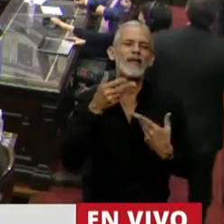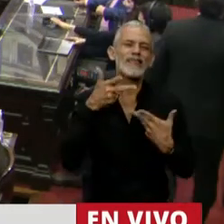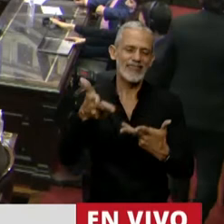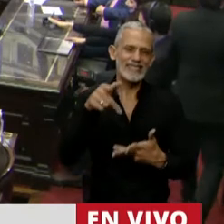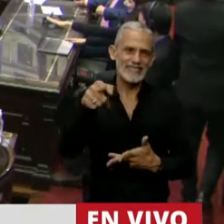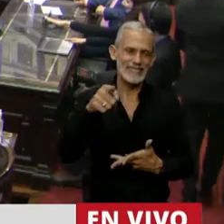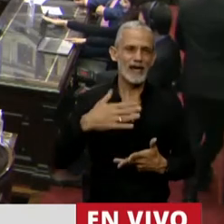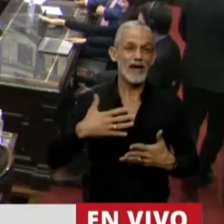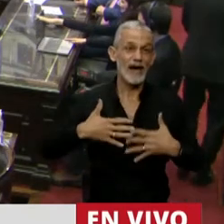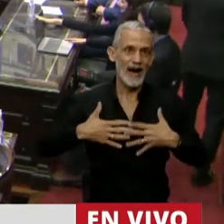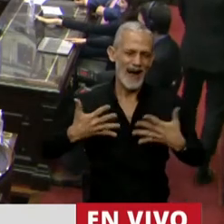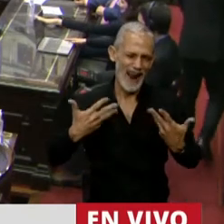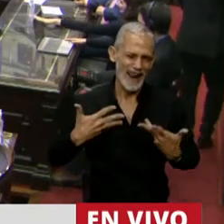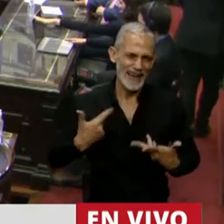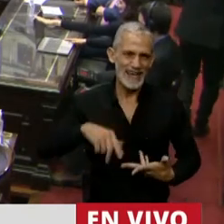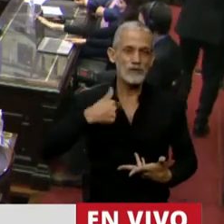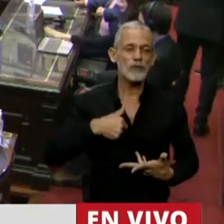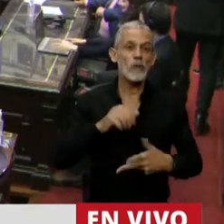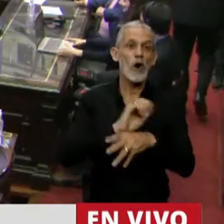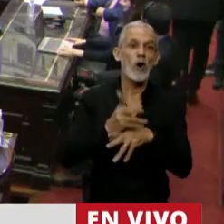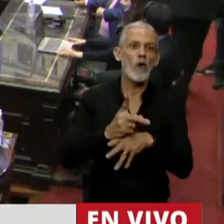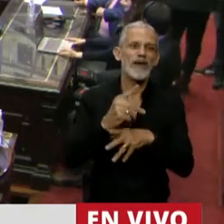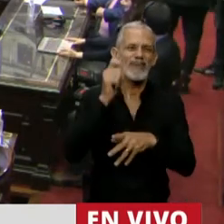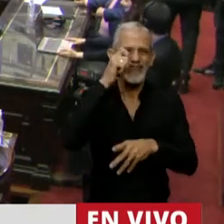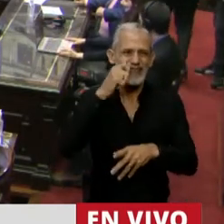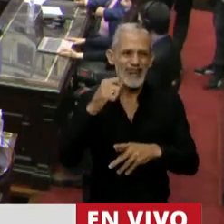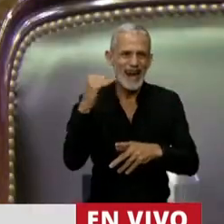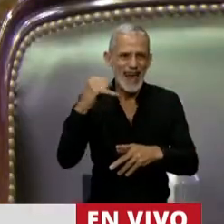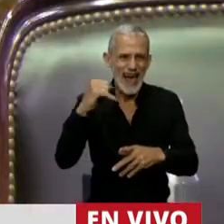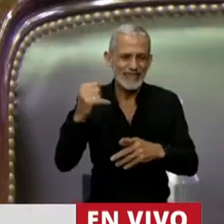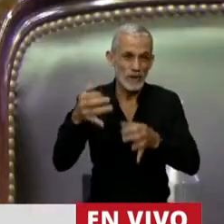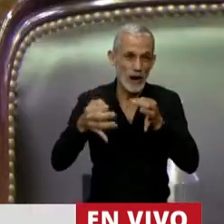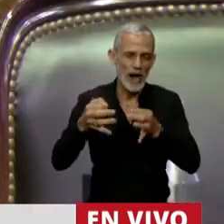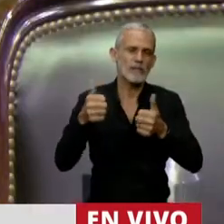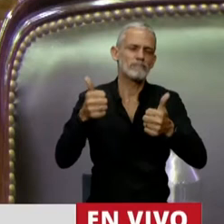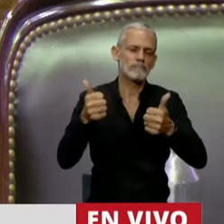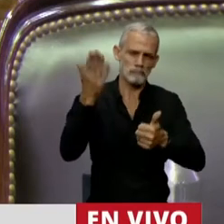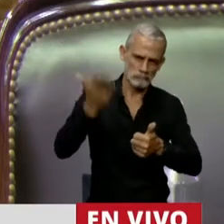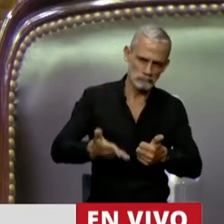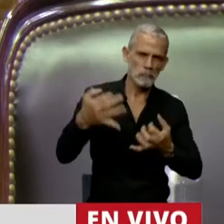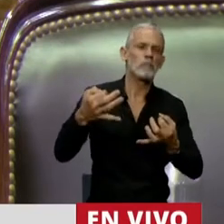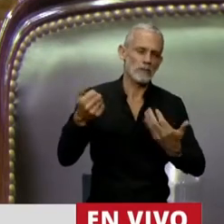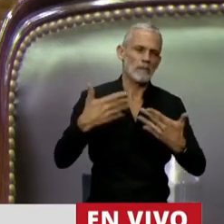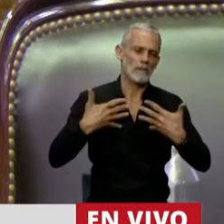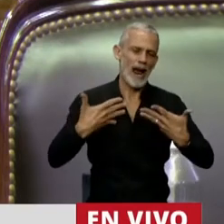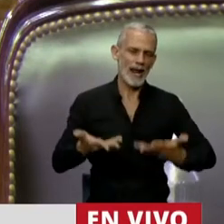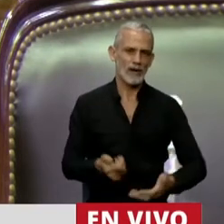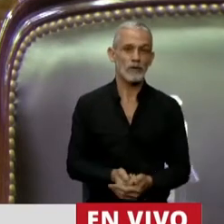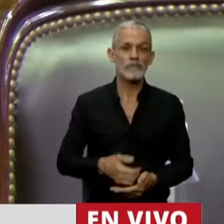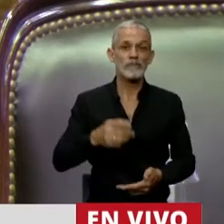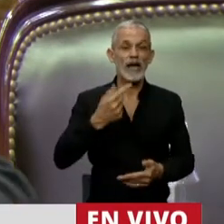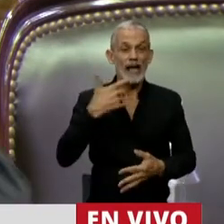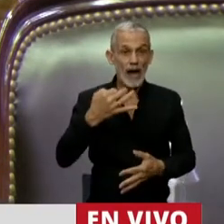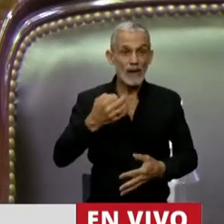alegría porque el COVID haya sido negativo, que esté bien. Y la verdad es que estamos